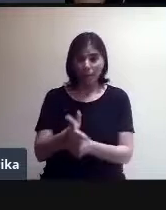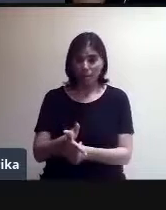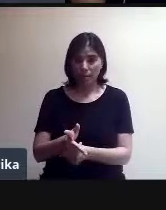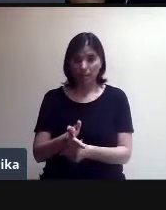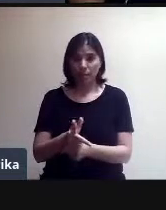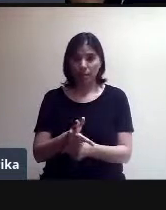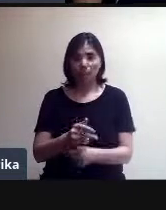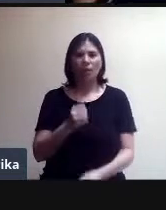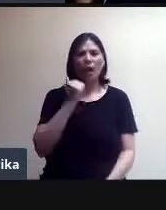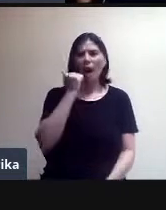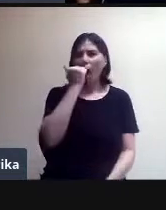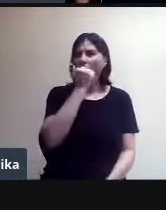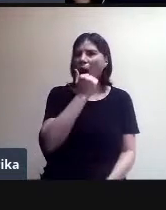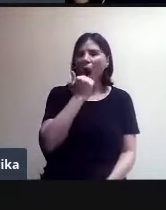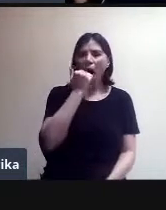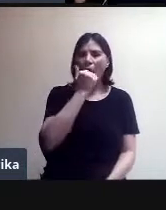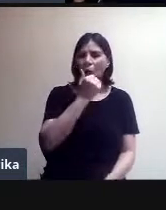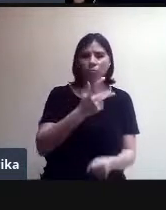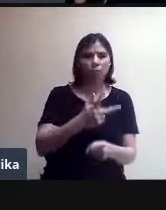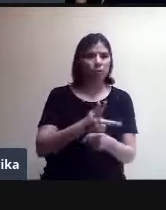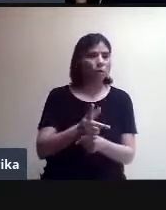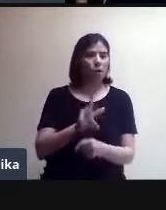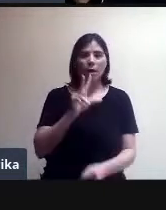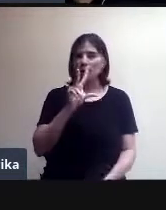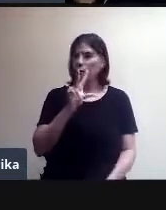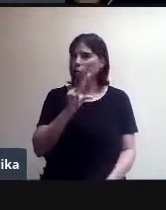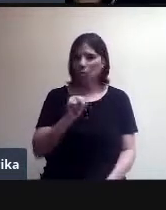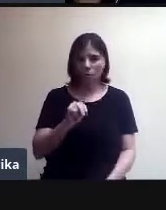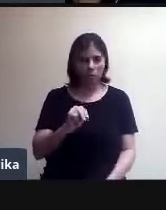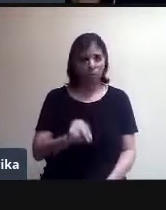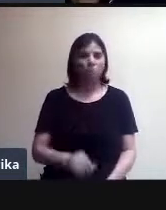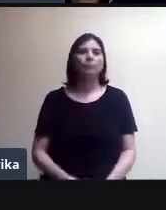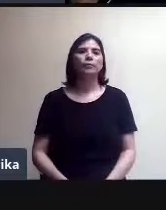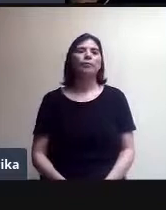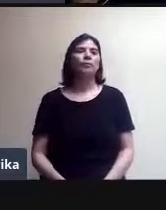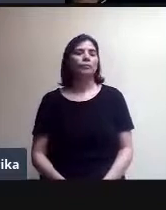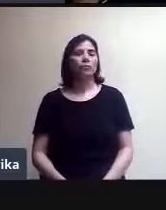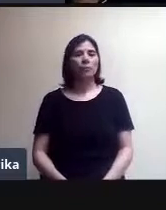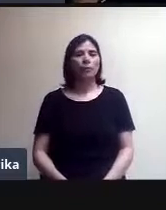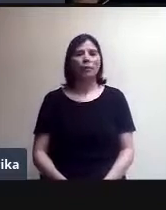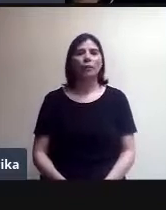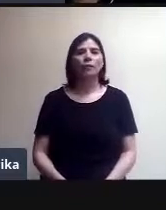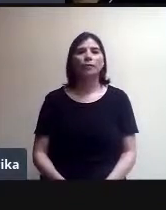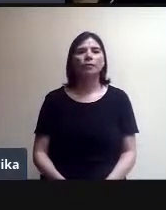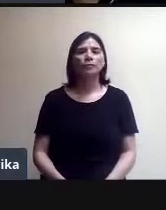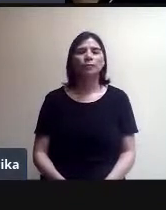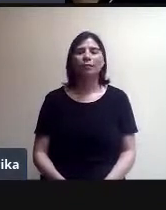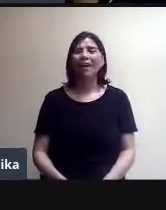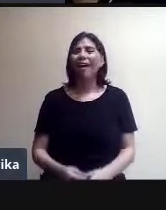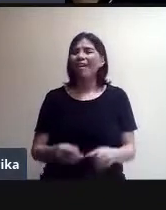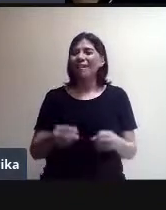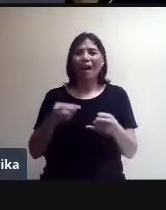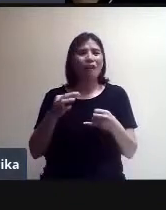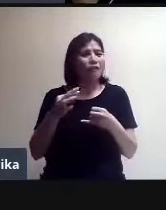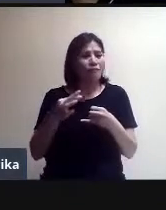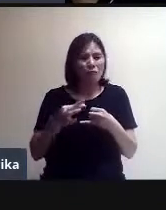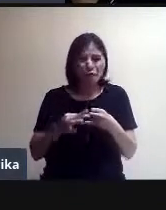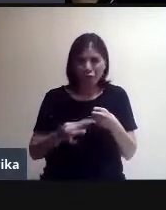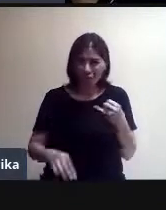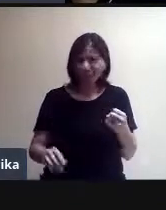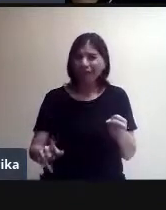reunión por MIT, solo el director va a poder grabar. Los asistentes no pueden grabar. Al final de la